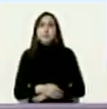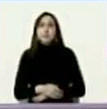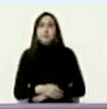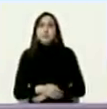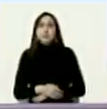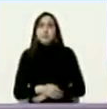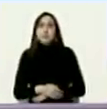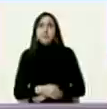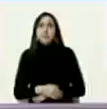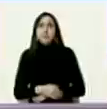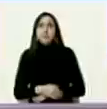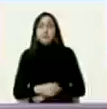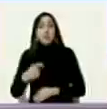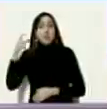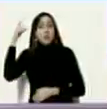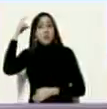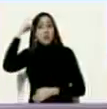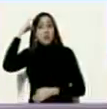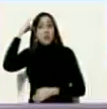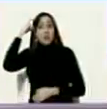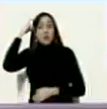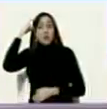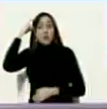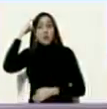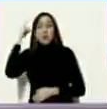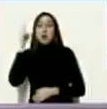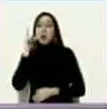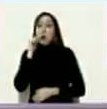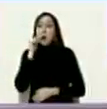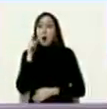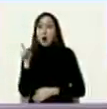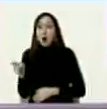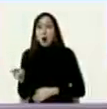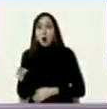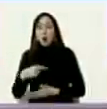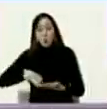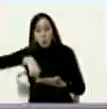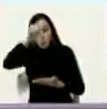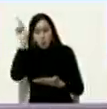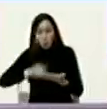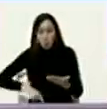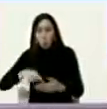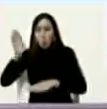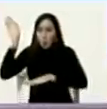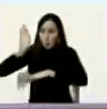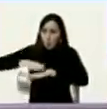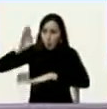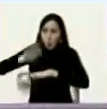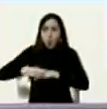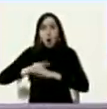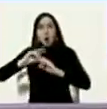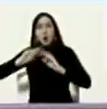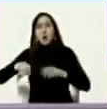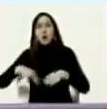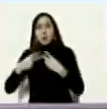y el día que Allende iba a firmar el decreto para convocar el referéndum